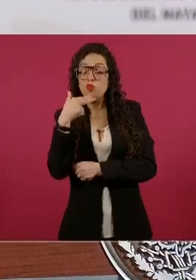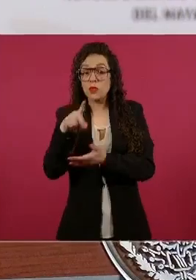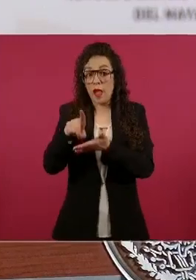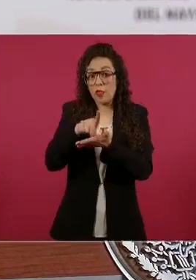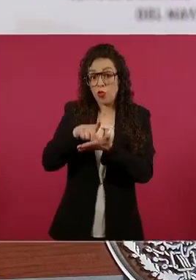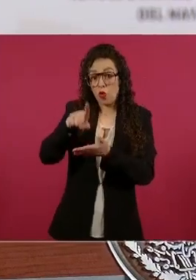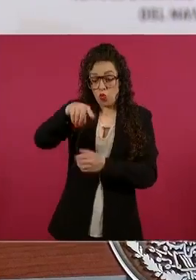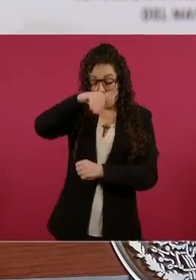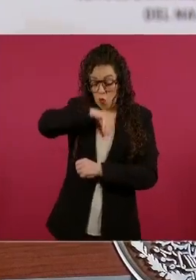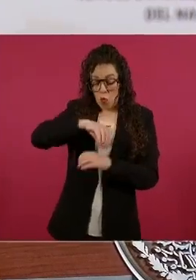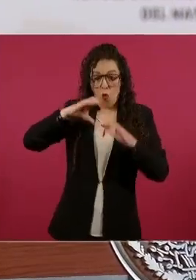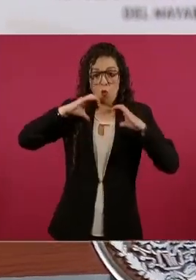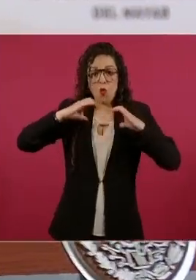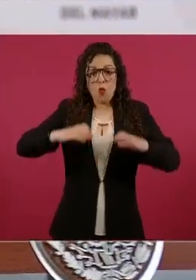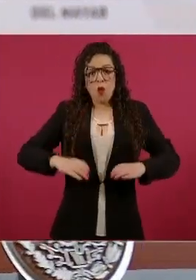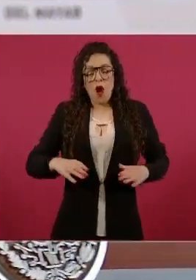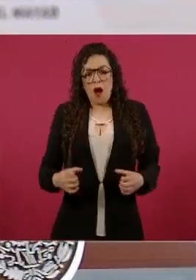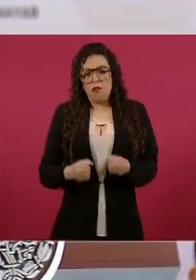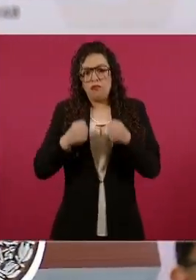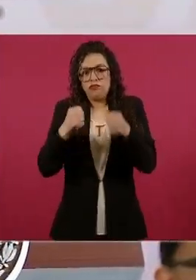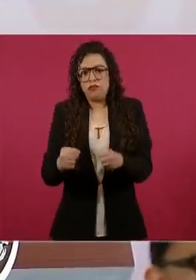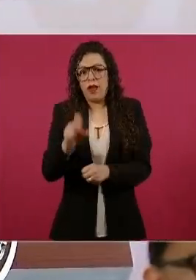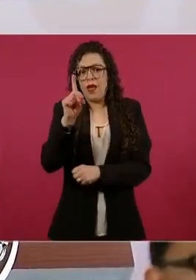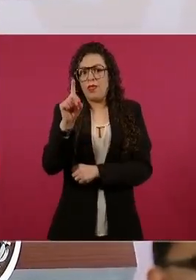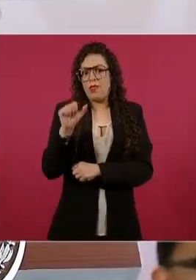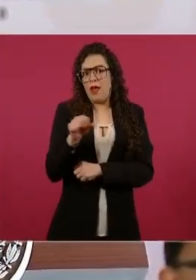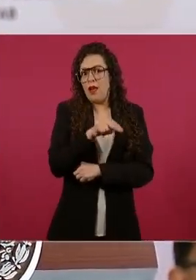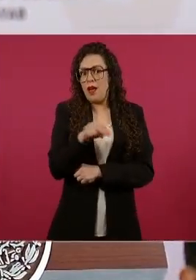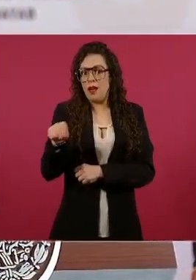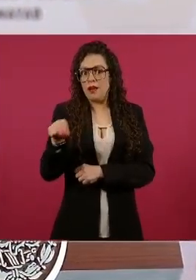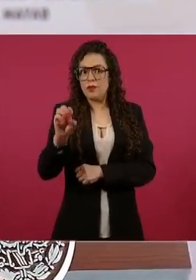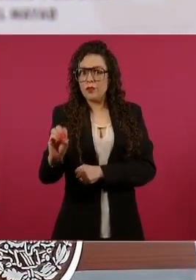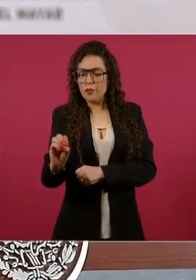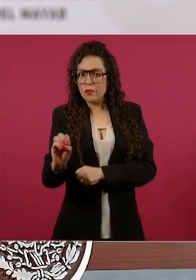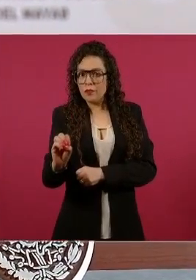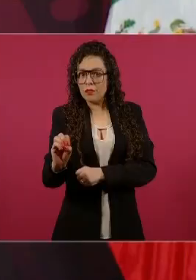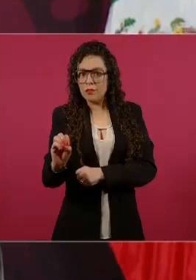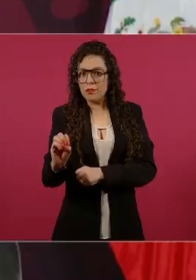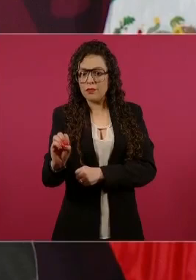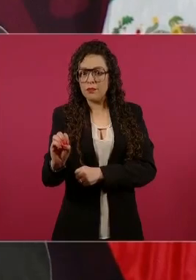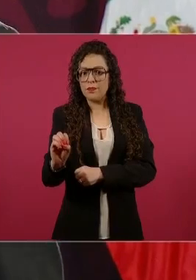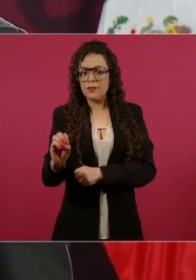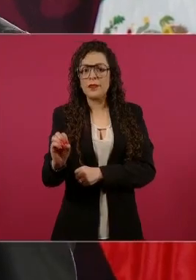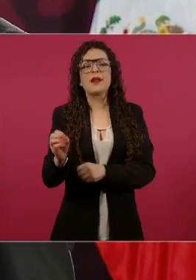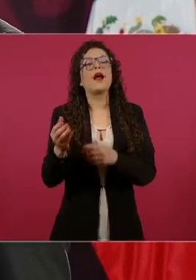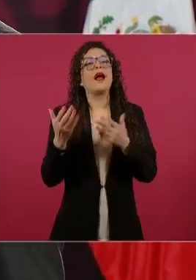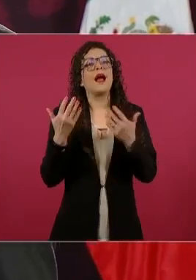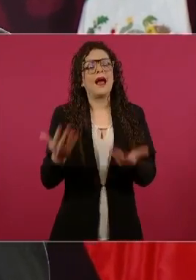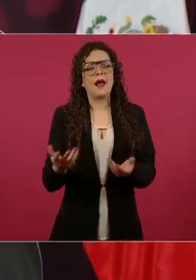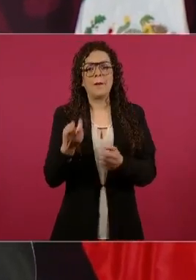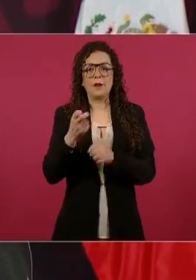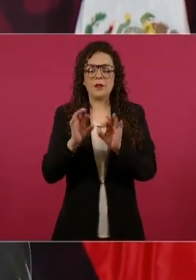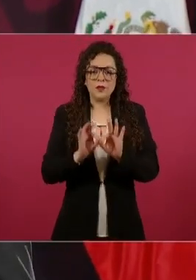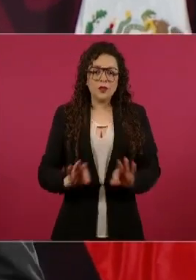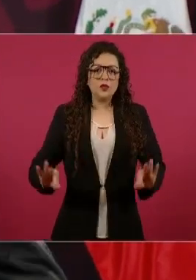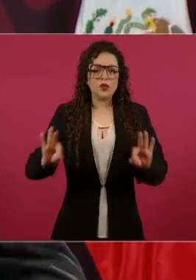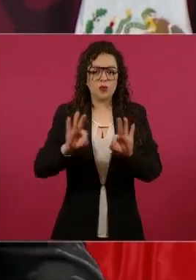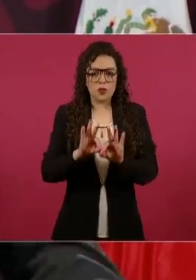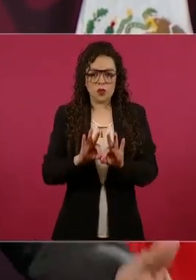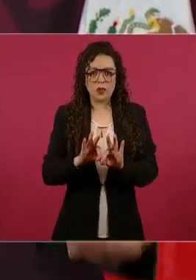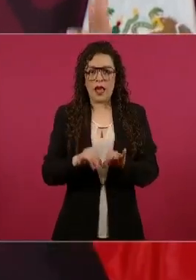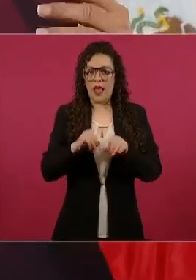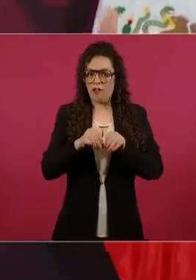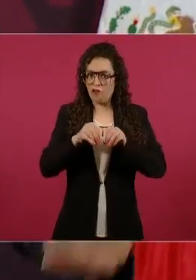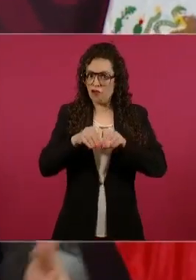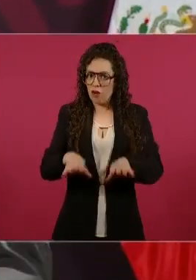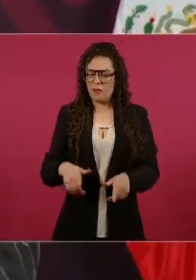venimos haciendo de la campaña, de que nada, de